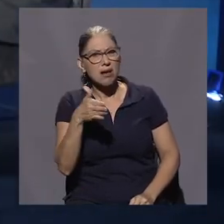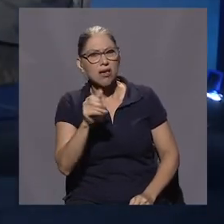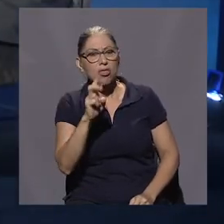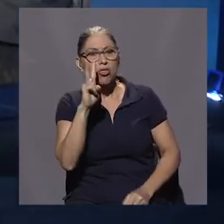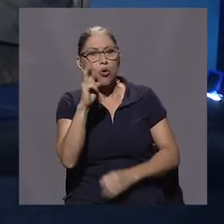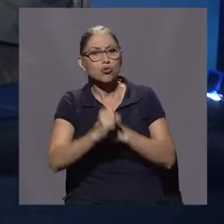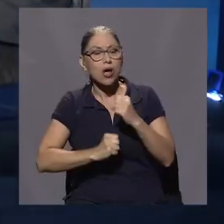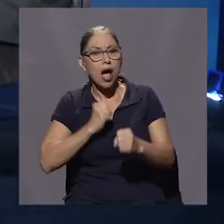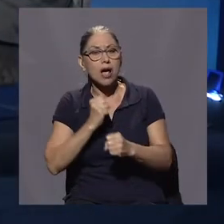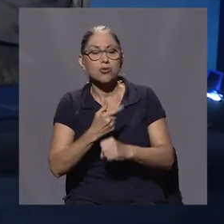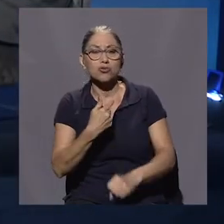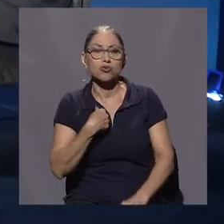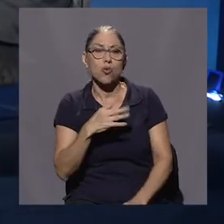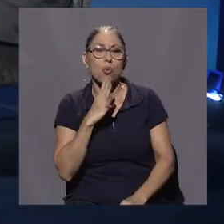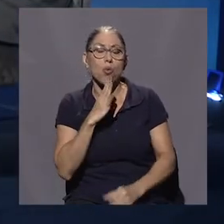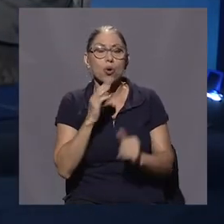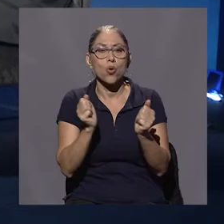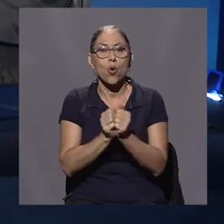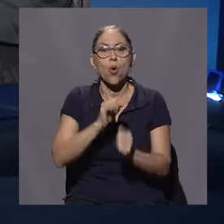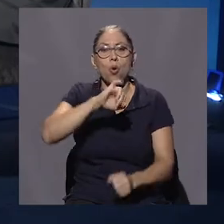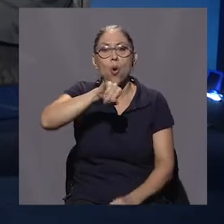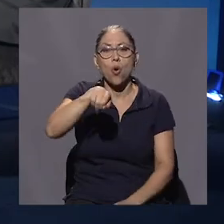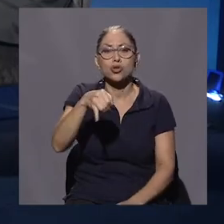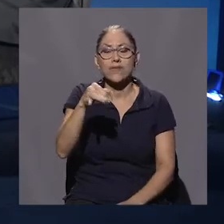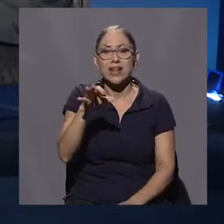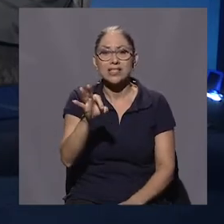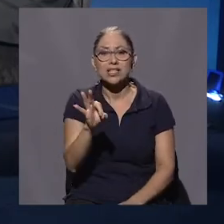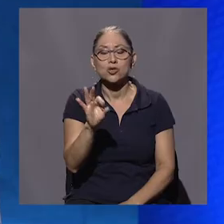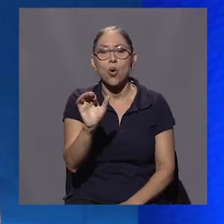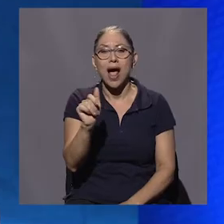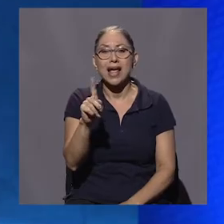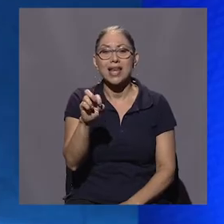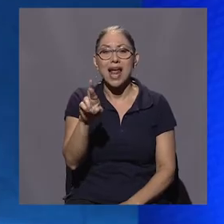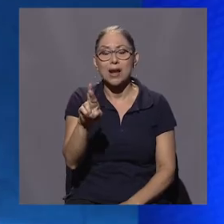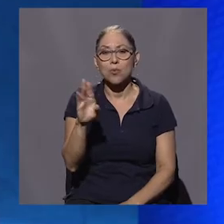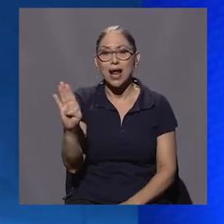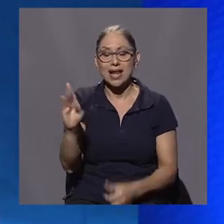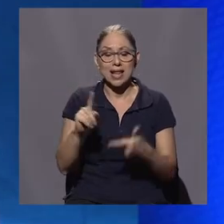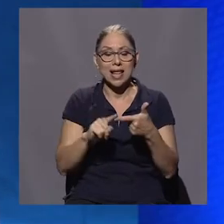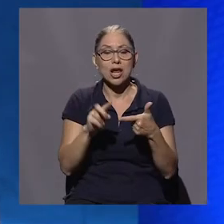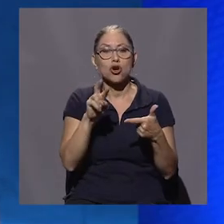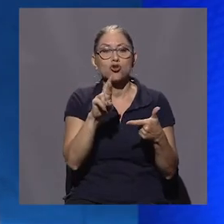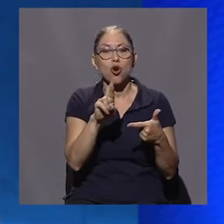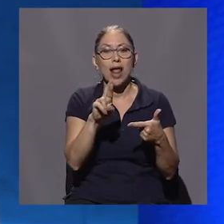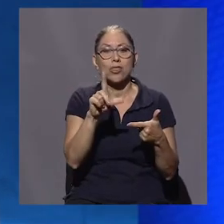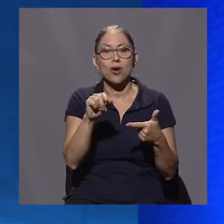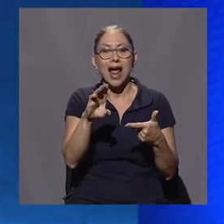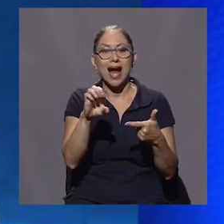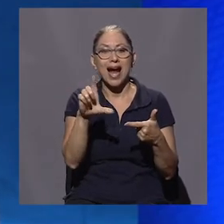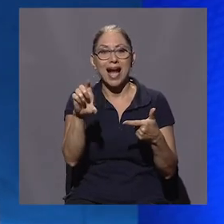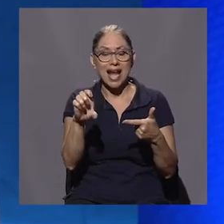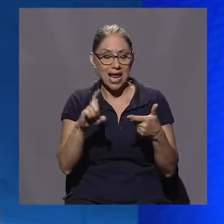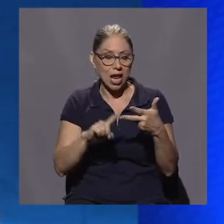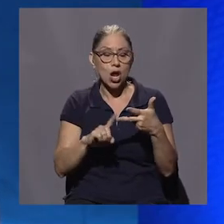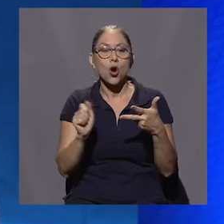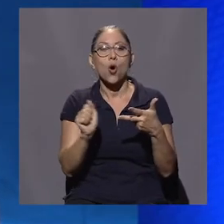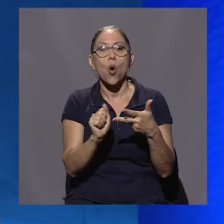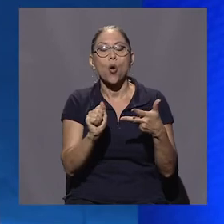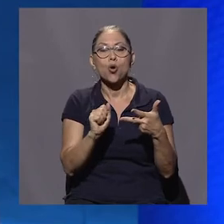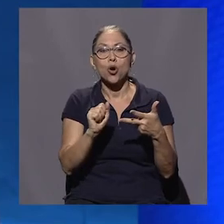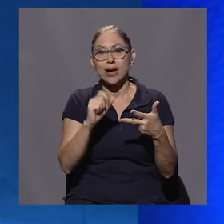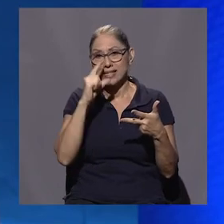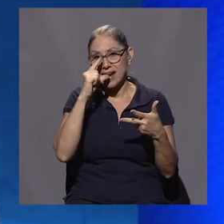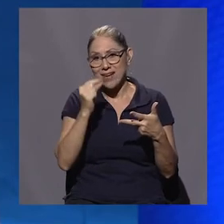o menos dos años con José Francisco Aguilar Bulgari, con Rolando Araclé, con don Rafael Ángel Calderón. Vi ese programa muy bonito.